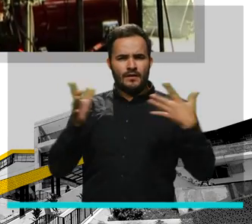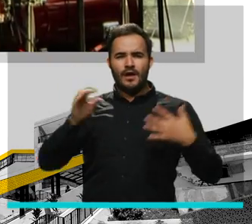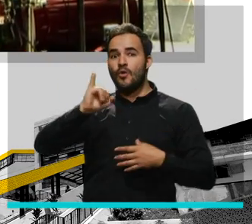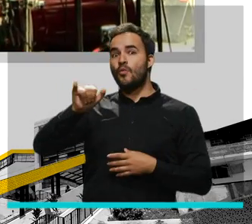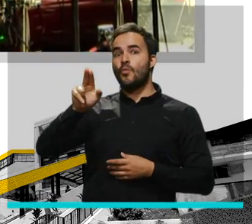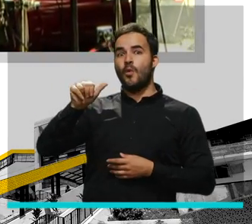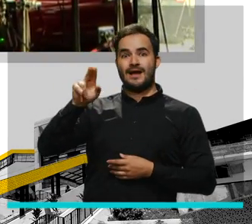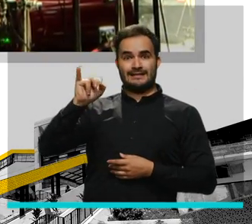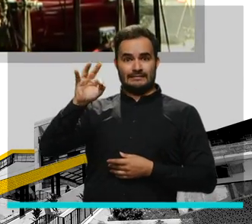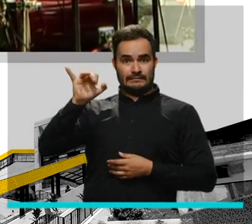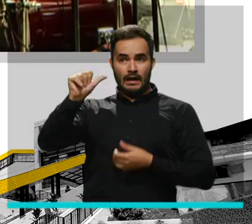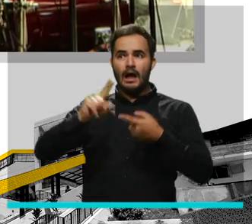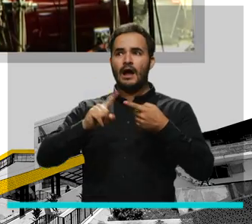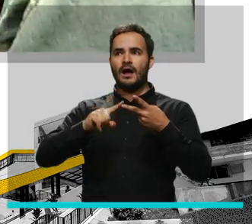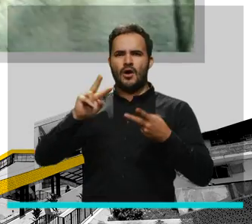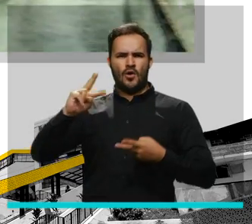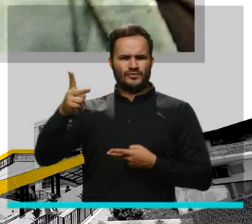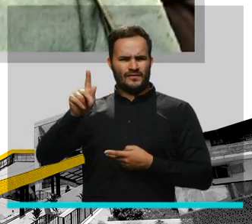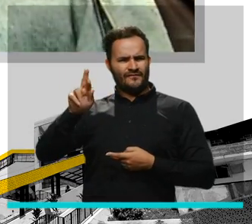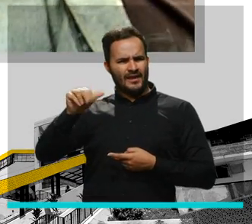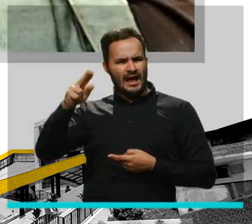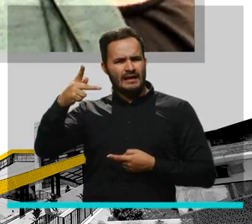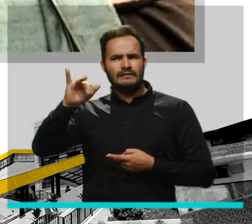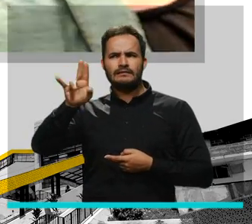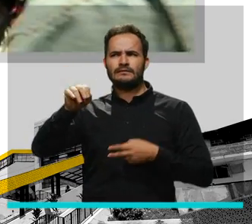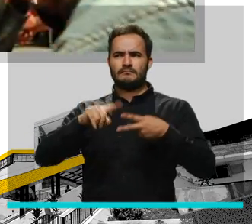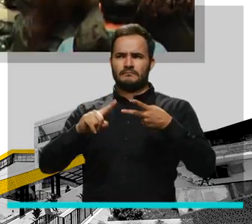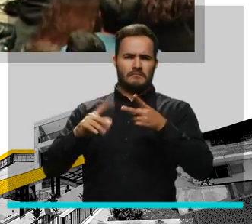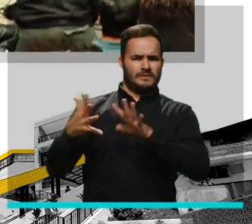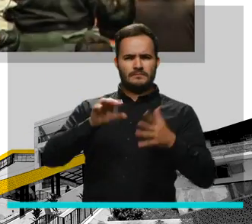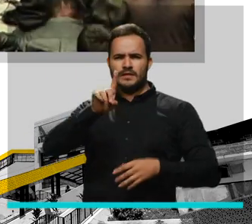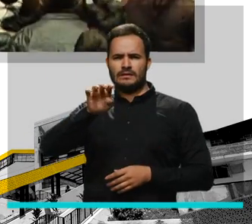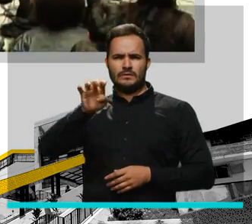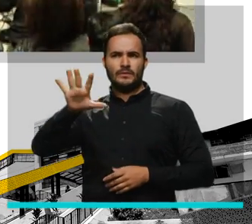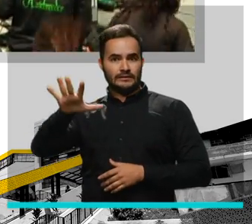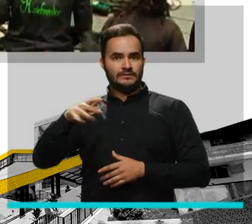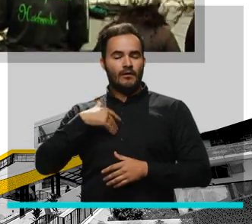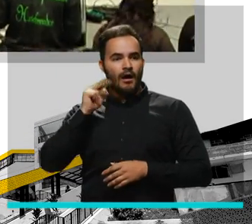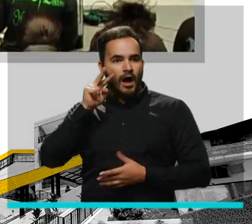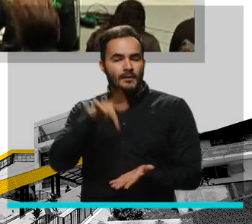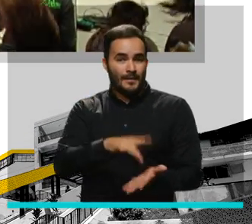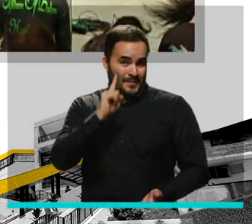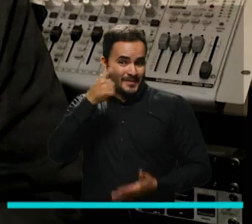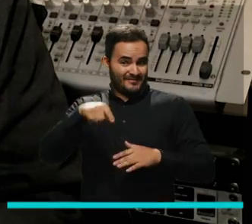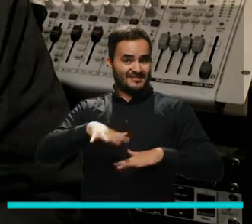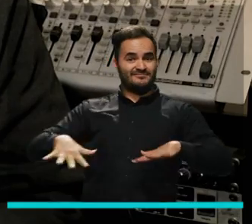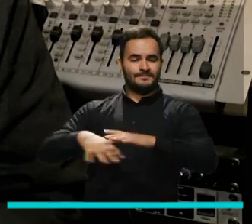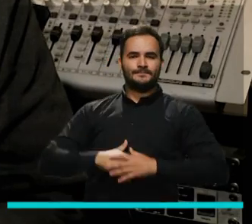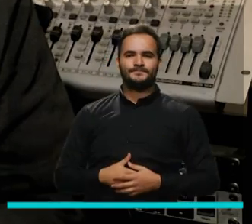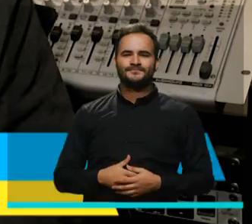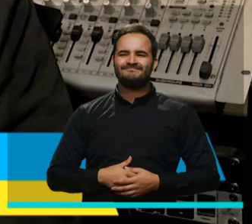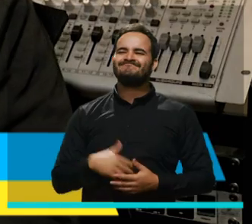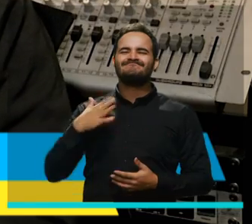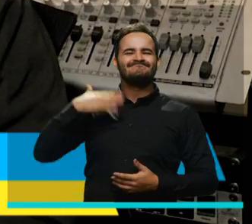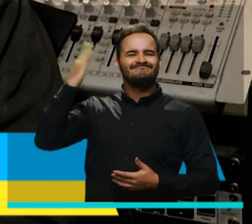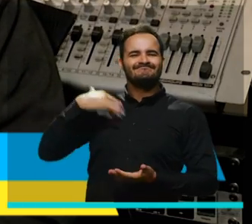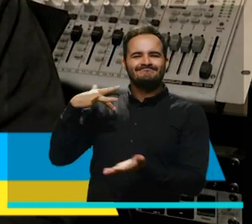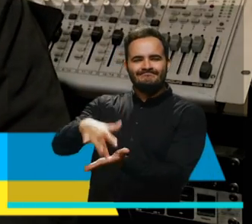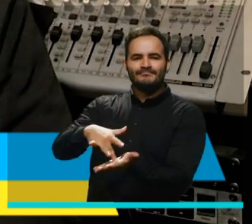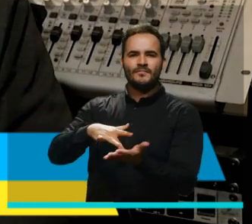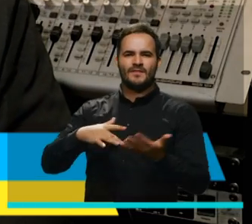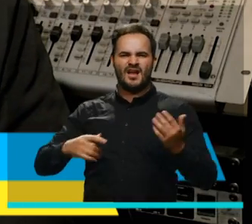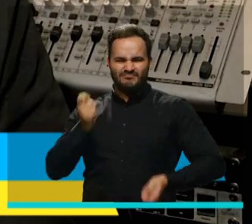un concierto, no recuerdo bien, fue a ver a Juanita Vintés Verdes, a Frankie Ha Muerto, eso fue entre el 95 y 96. Y para ese entonces